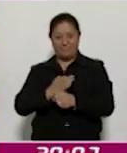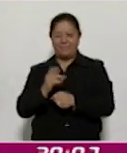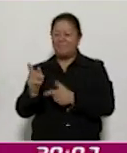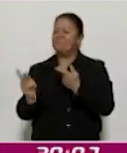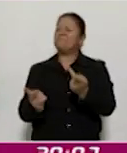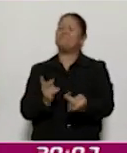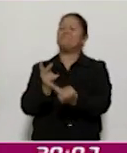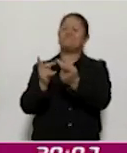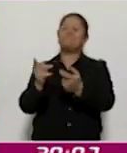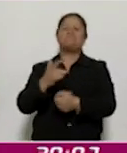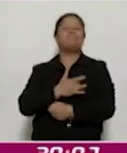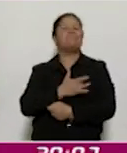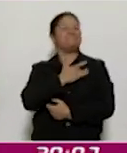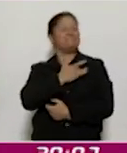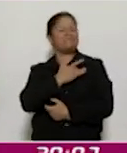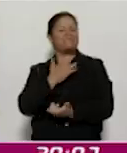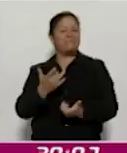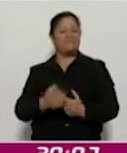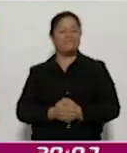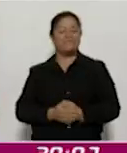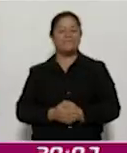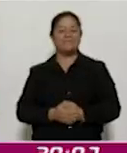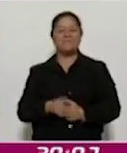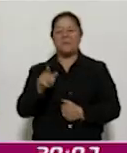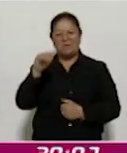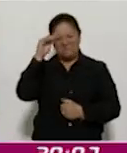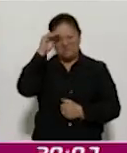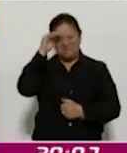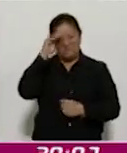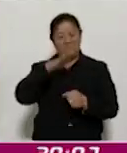mundo empresarial y además de sus expectativas.